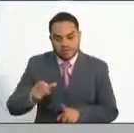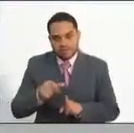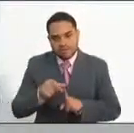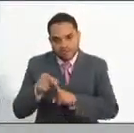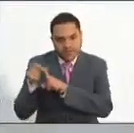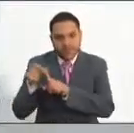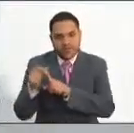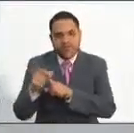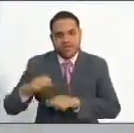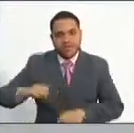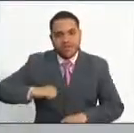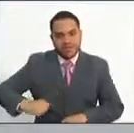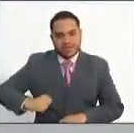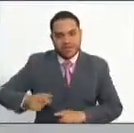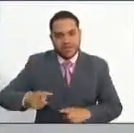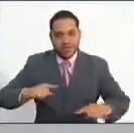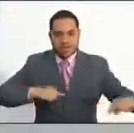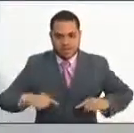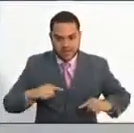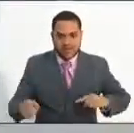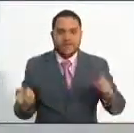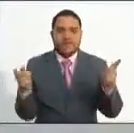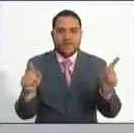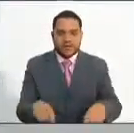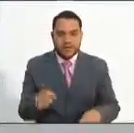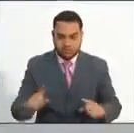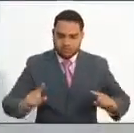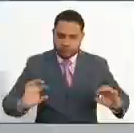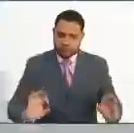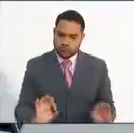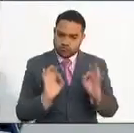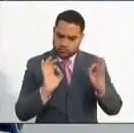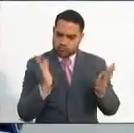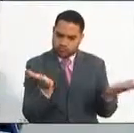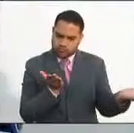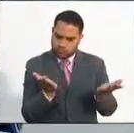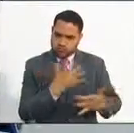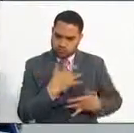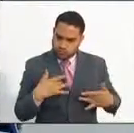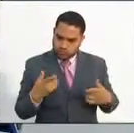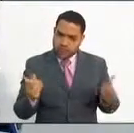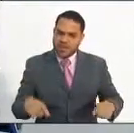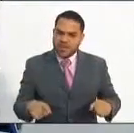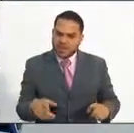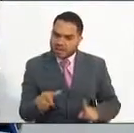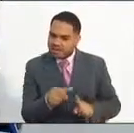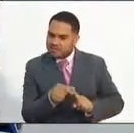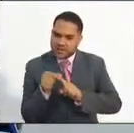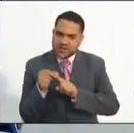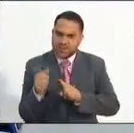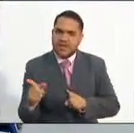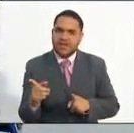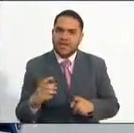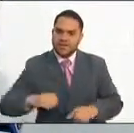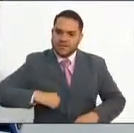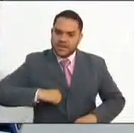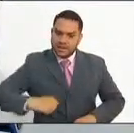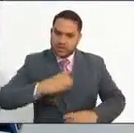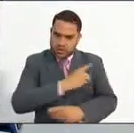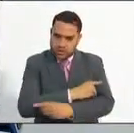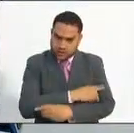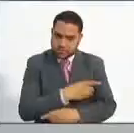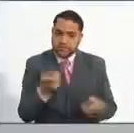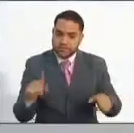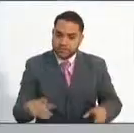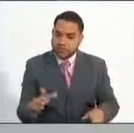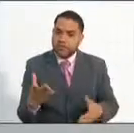especialista en sistemas de garantía de calidad y auditoría de servicios de salud y especialista en derecho disciplinario. Es, además, conciliadora en derecho de